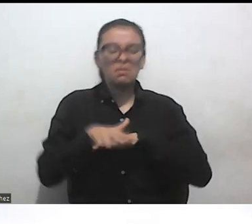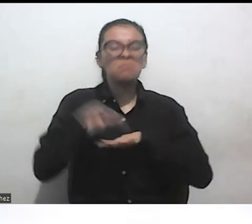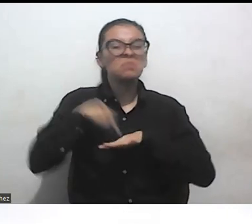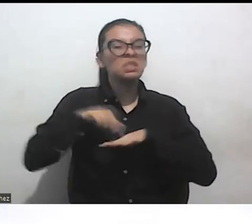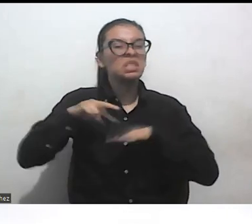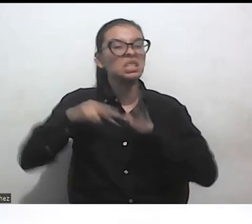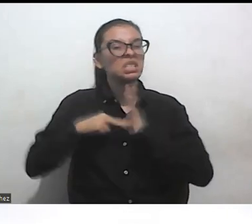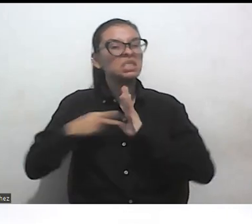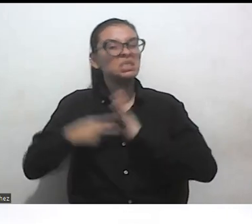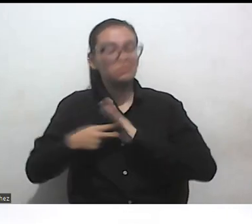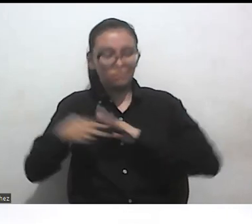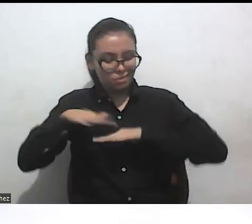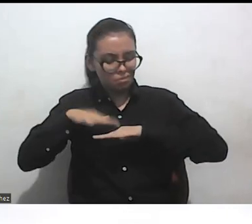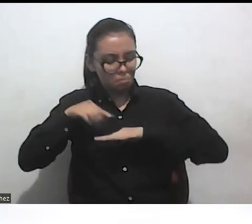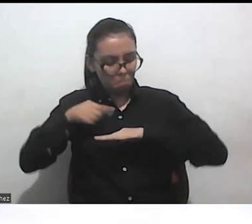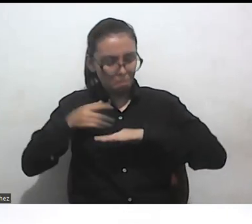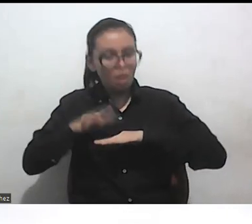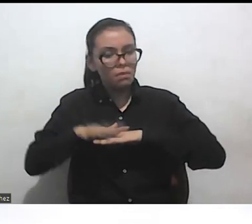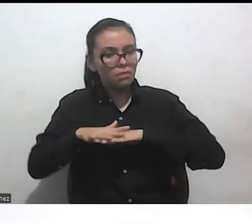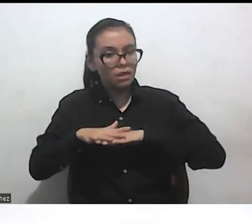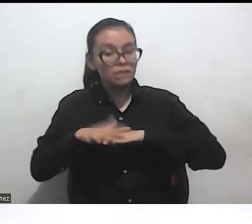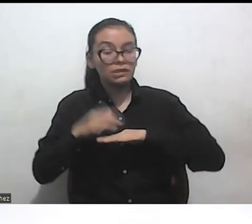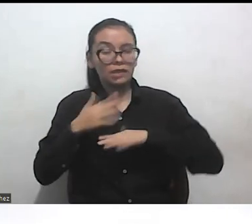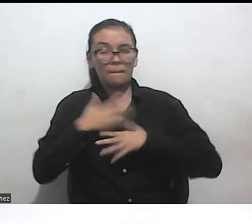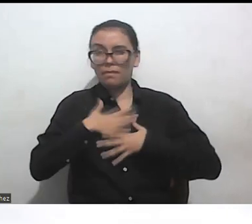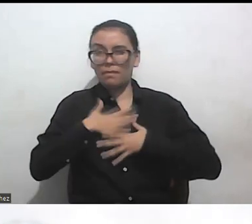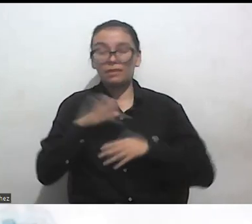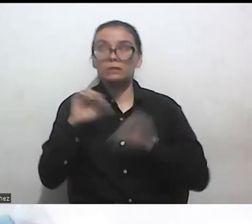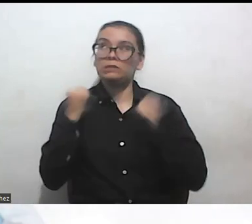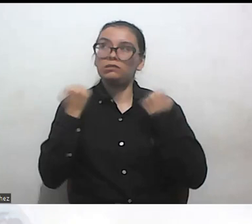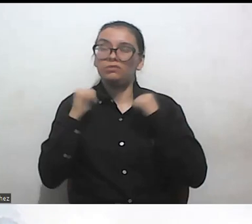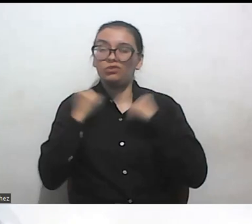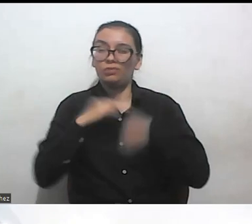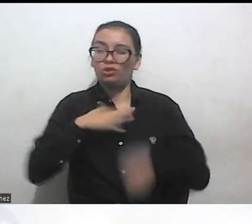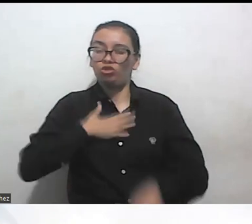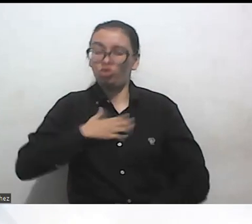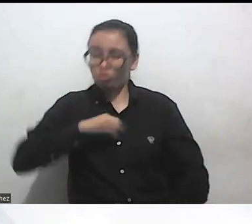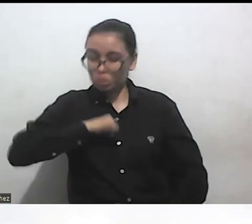como mi preocupación en mi ejercicio,